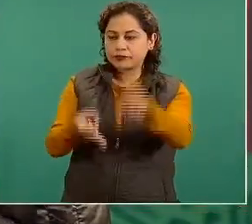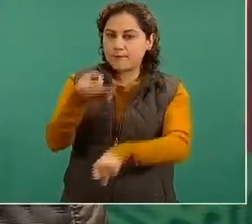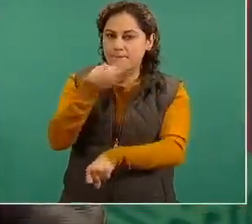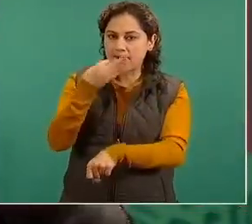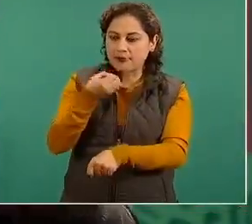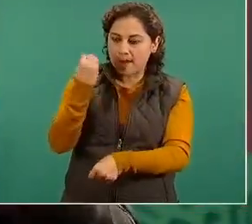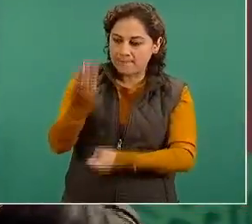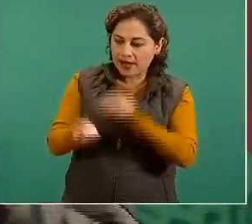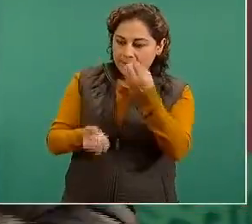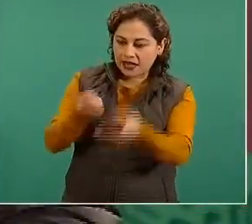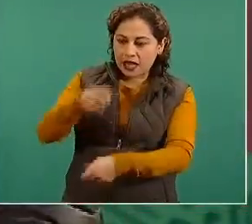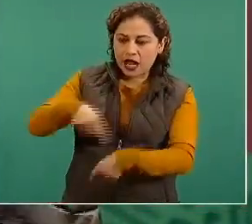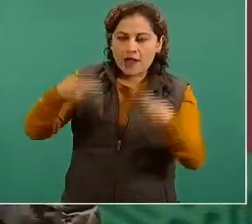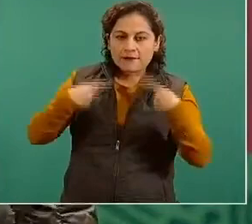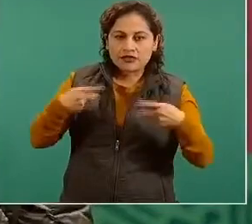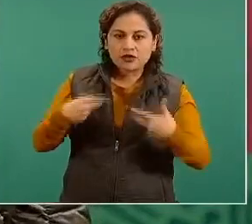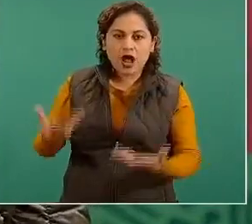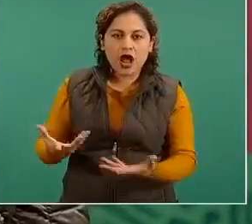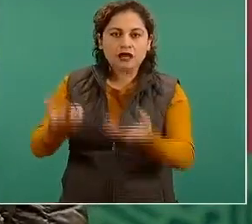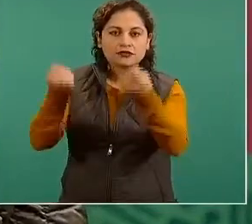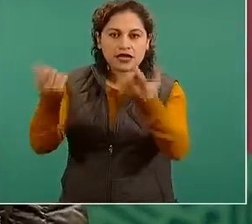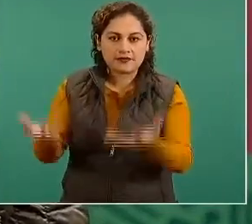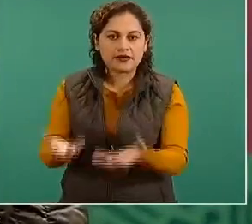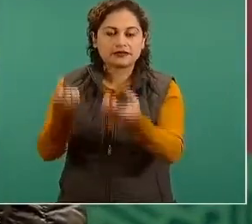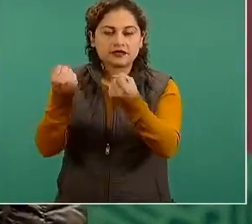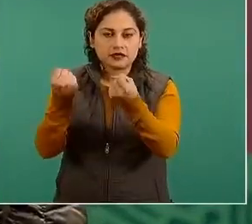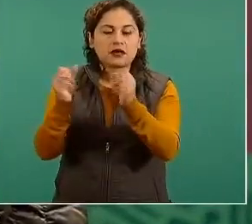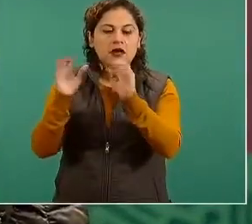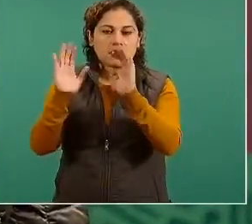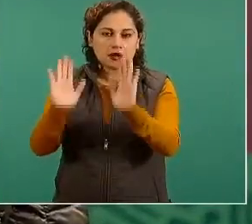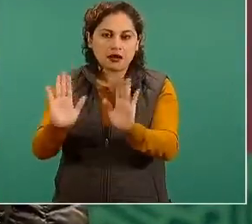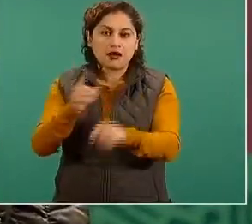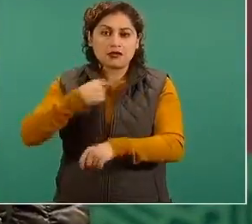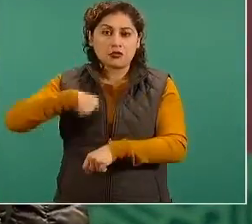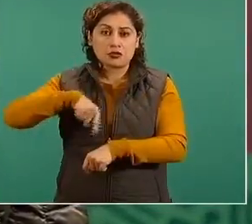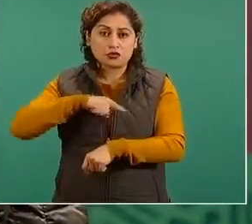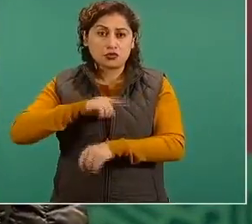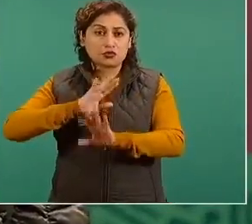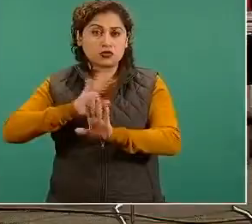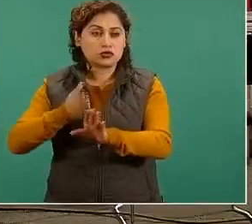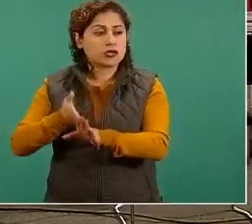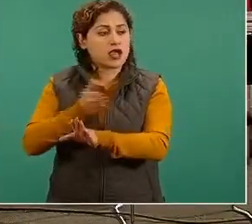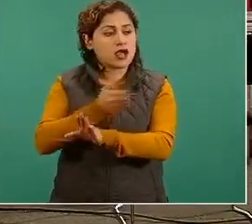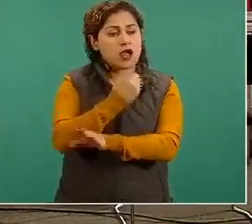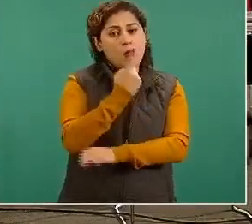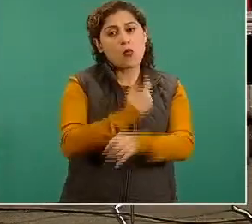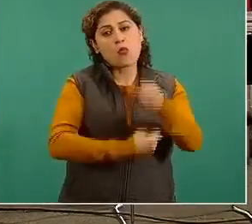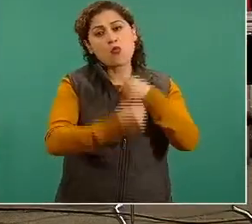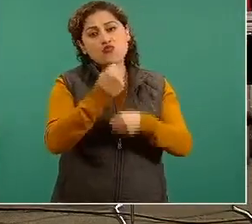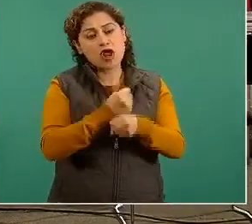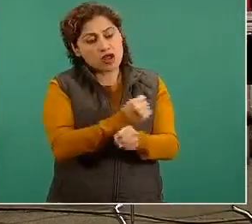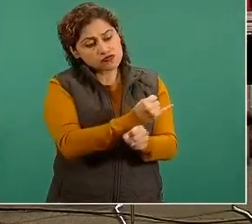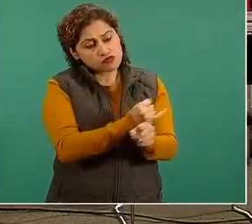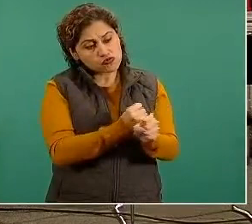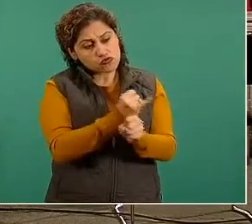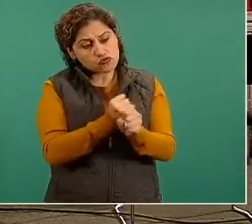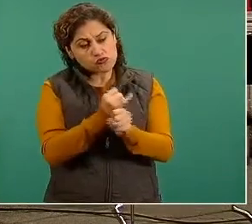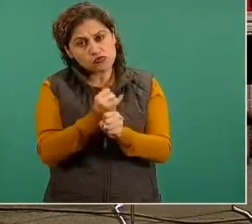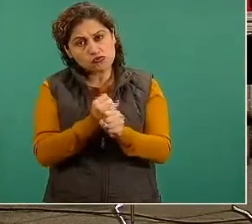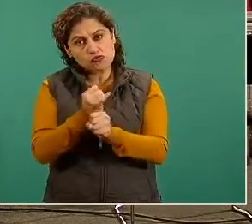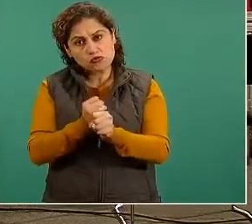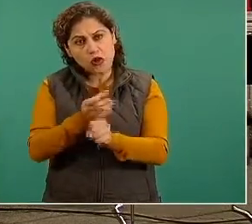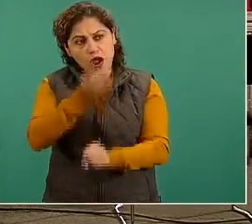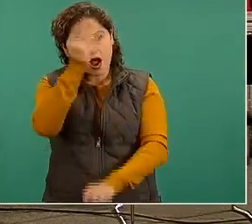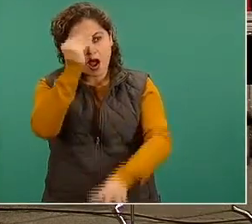ha ido aprendiendo a lo largo de estos ya prácticamente un año de epidemia,